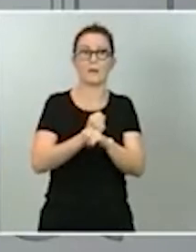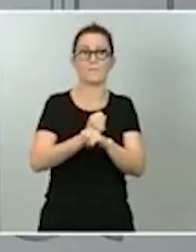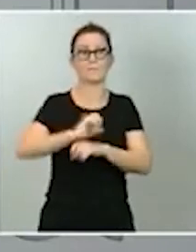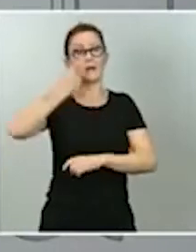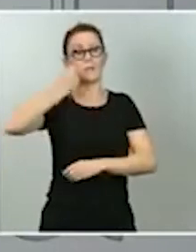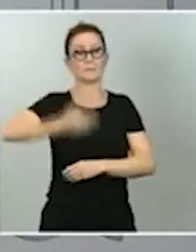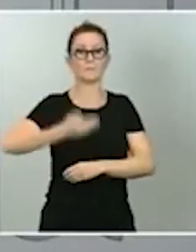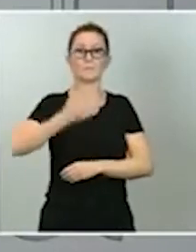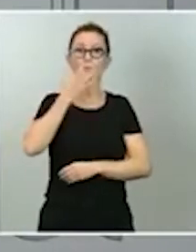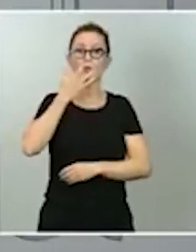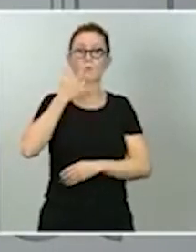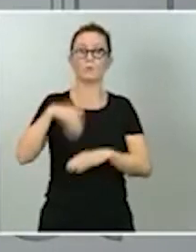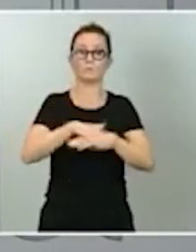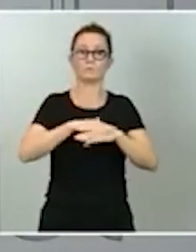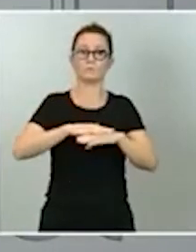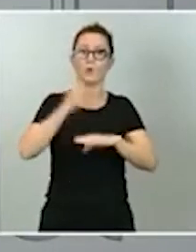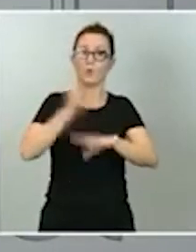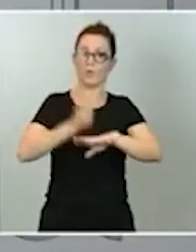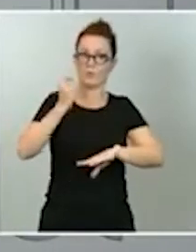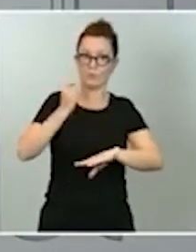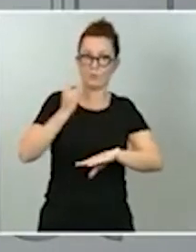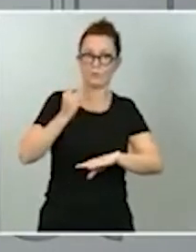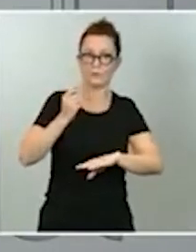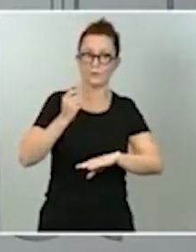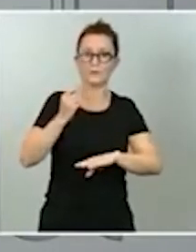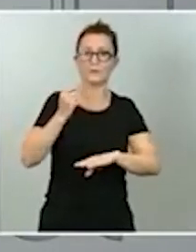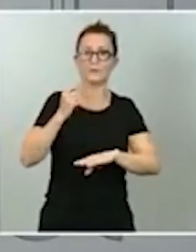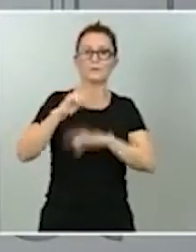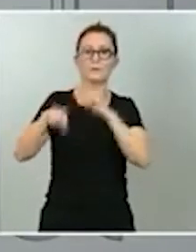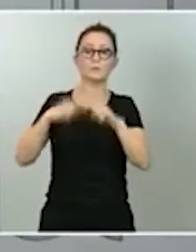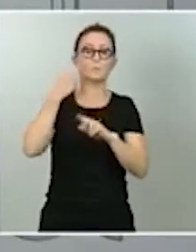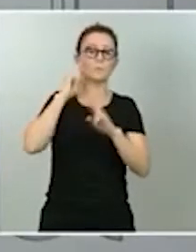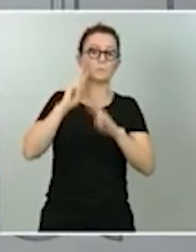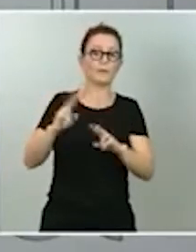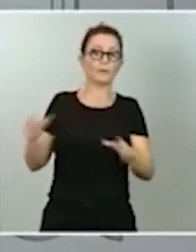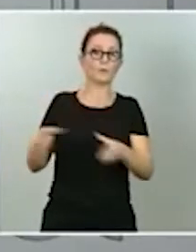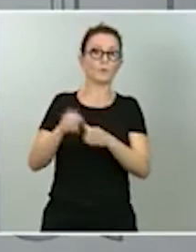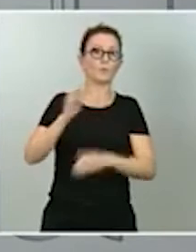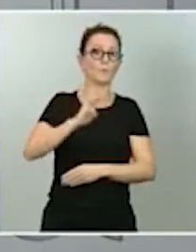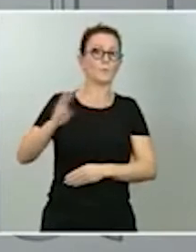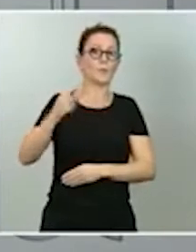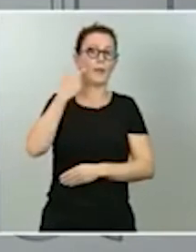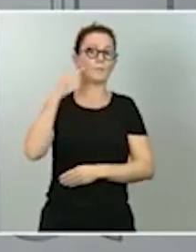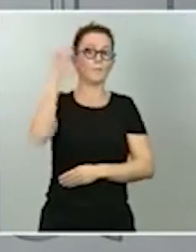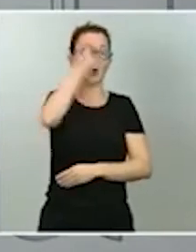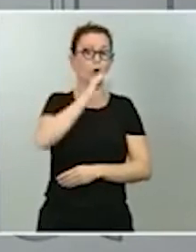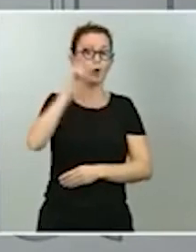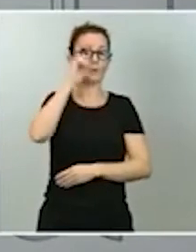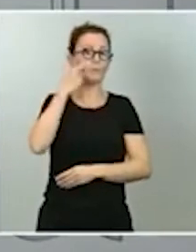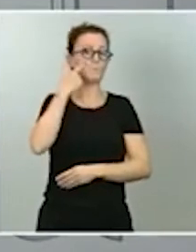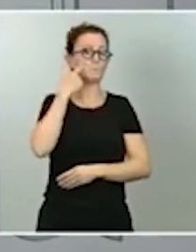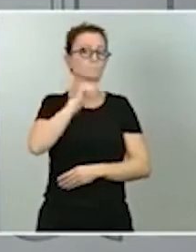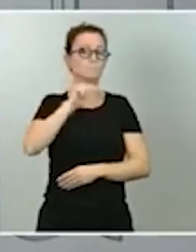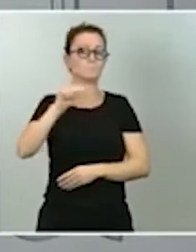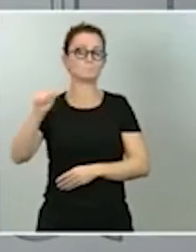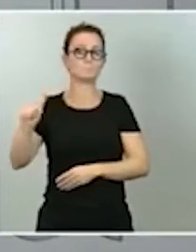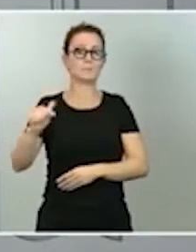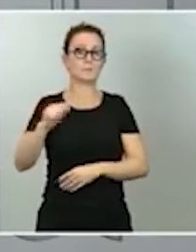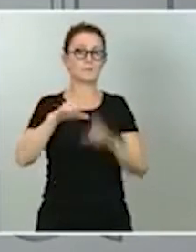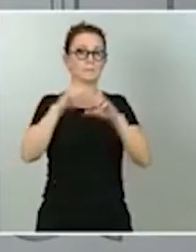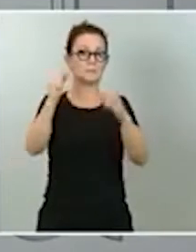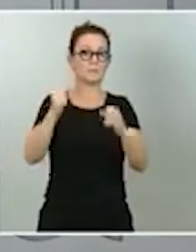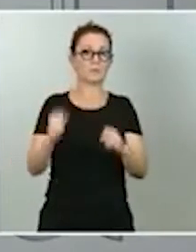los jueces, y veremos, ¿no?, cómo el Partido Popular se va posicionando respecto al resto de instituciones, pero no